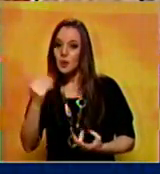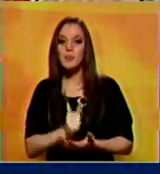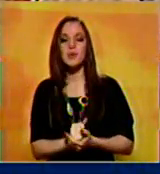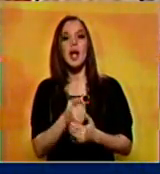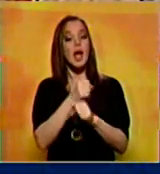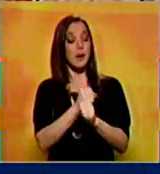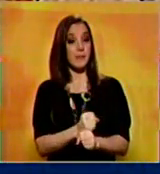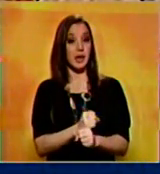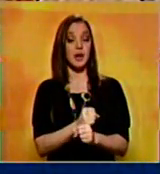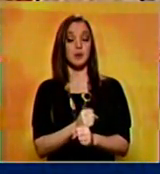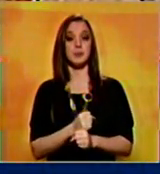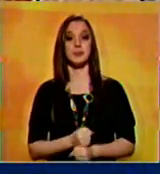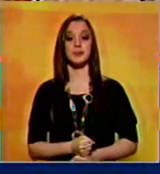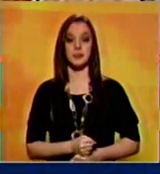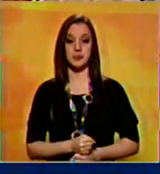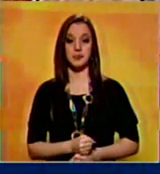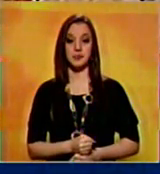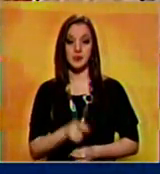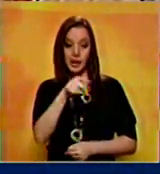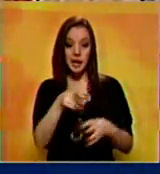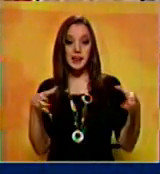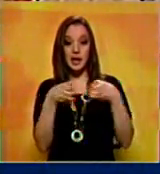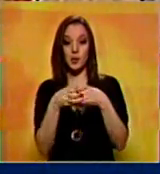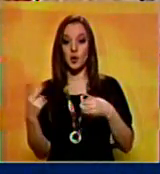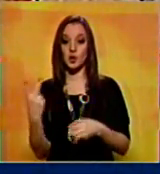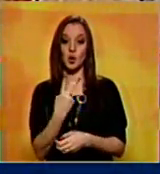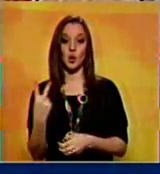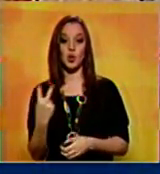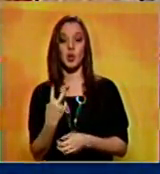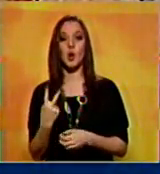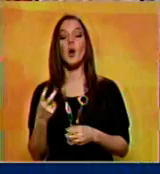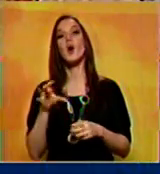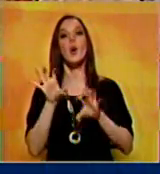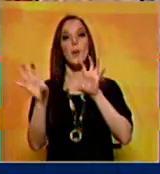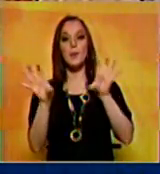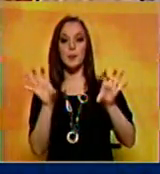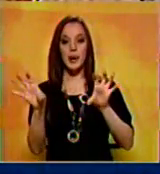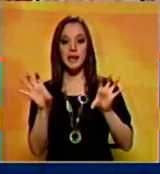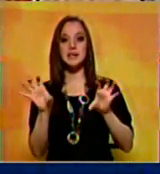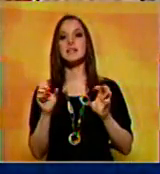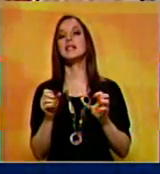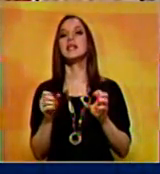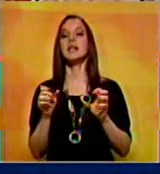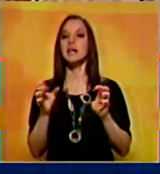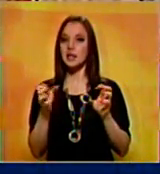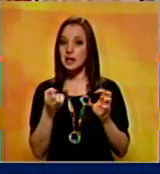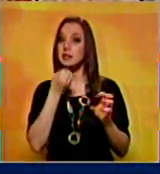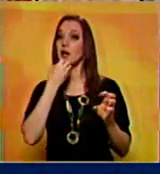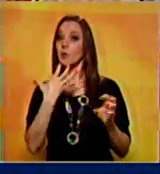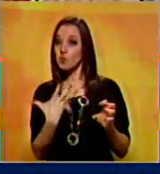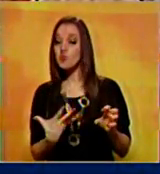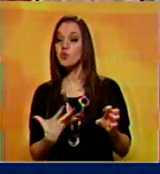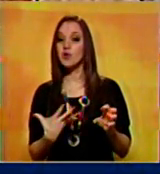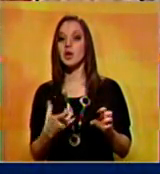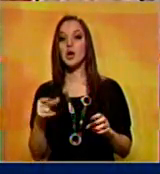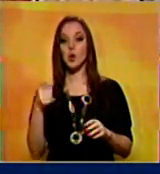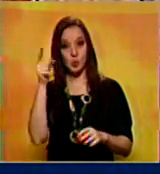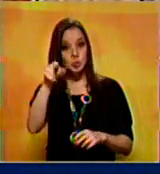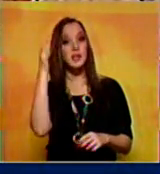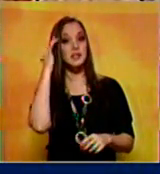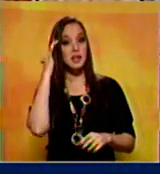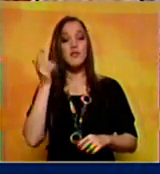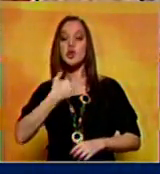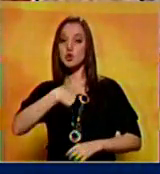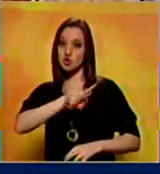esta reunión binacional sea muy fructífera y ustedes saben que estamos listos a trabajar con ustedes